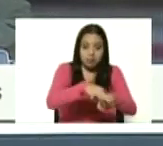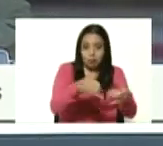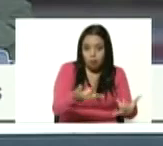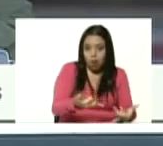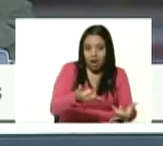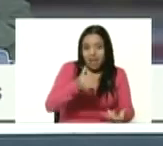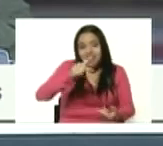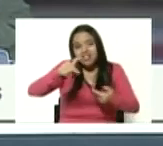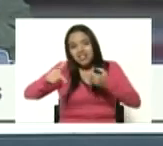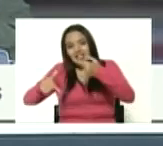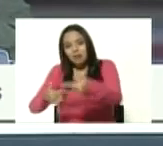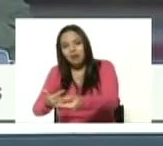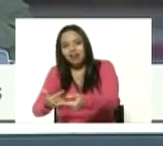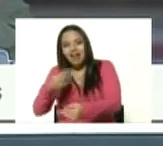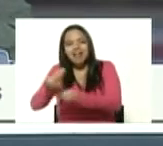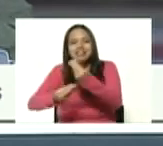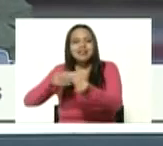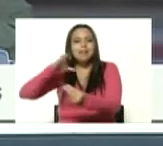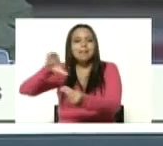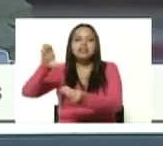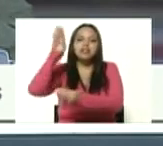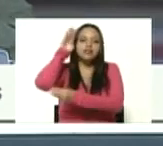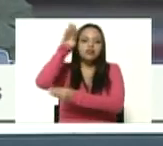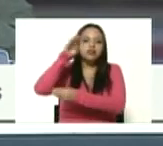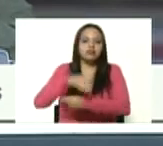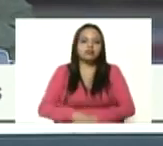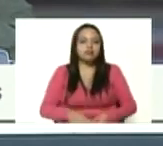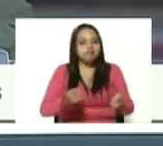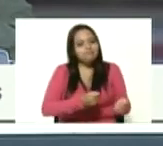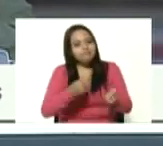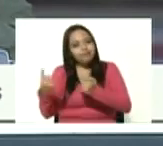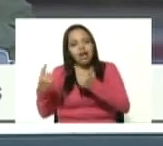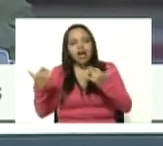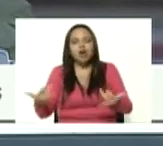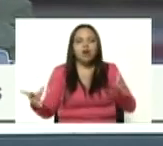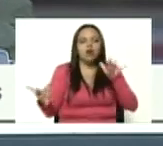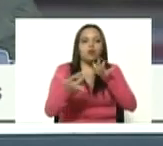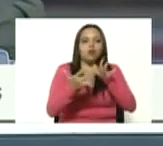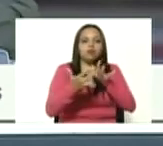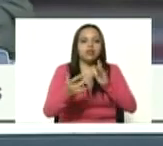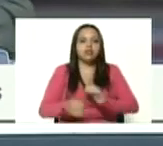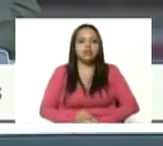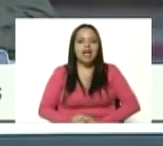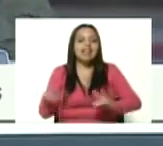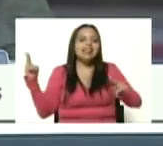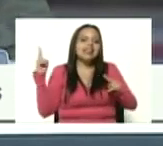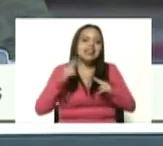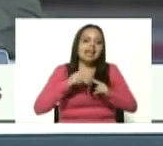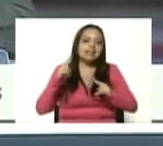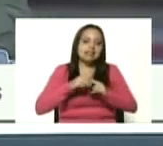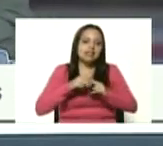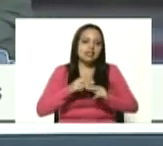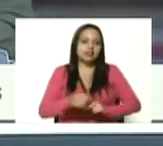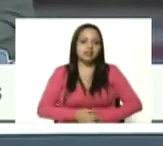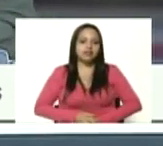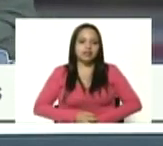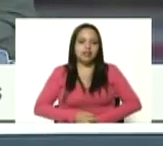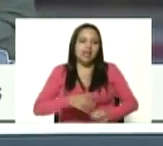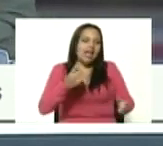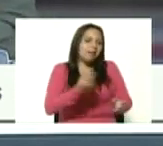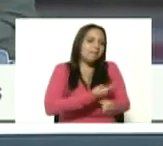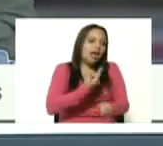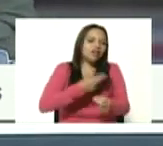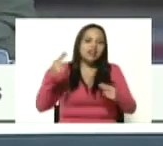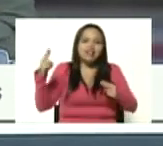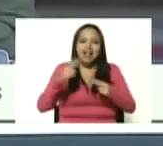cosechar patria en el futuro vámonos directo al Táchira mis hermanos del